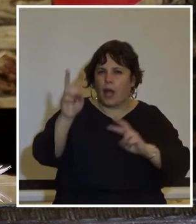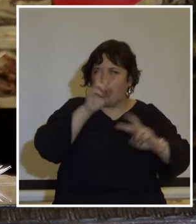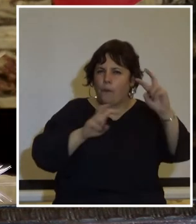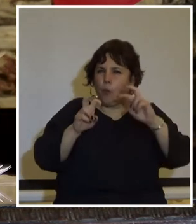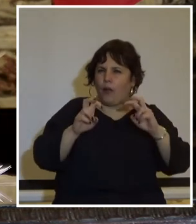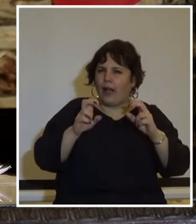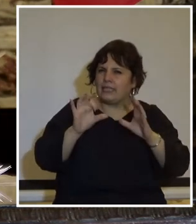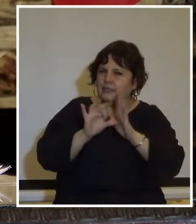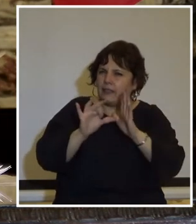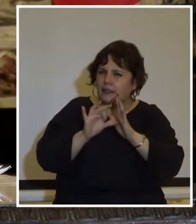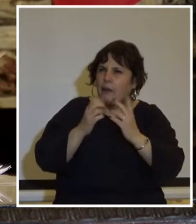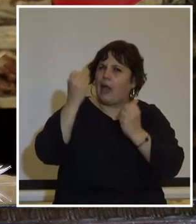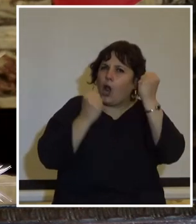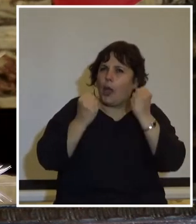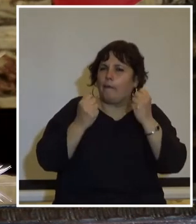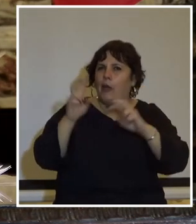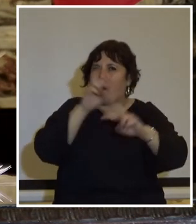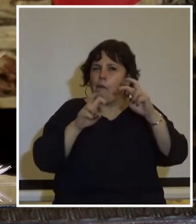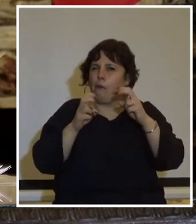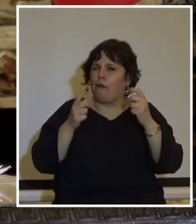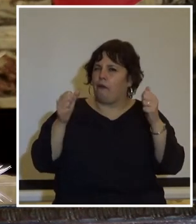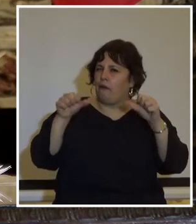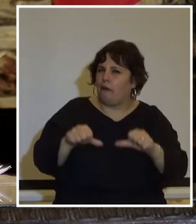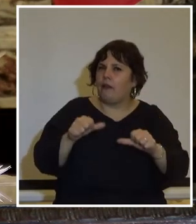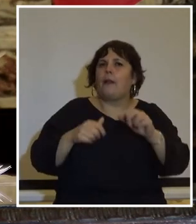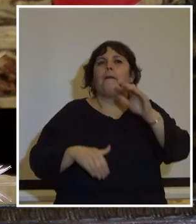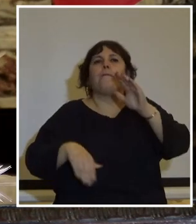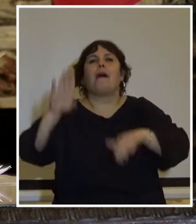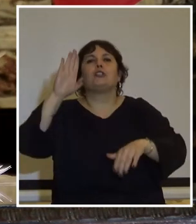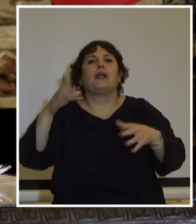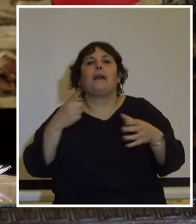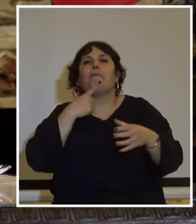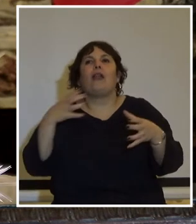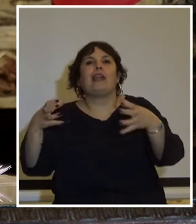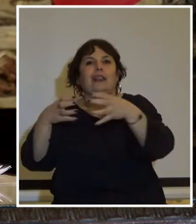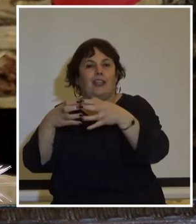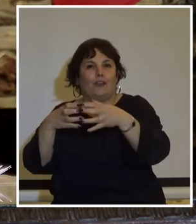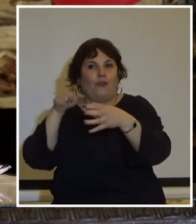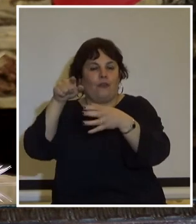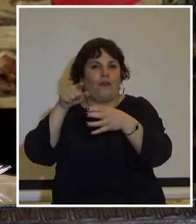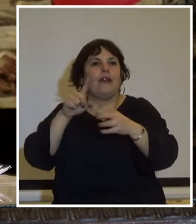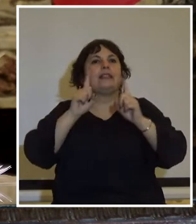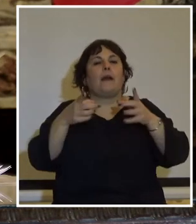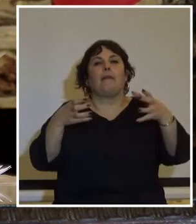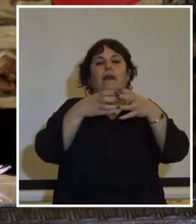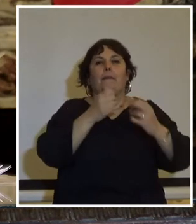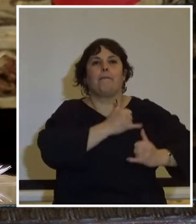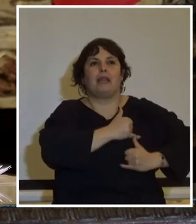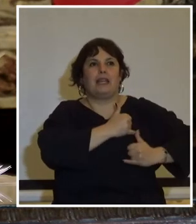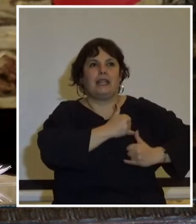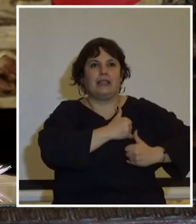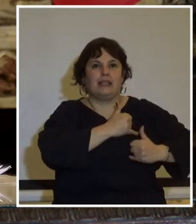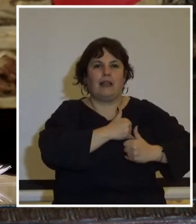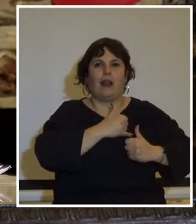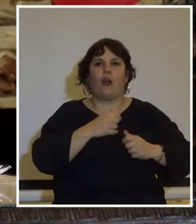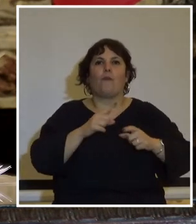democrática del poder económico representados por la mayoría de los políticos de la época y del aparato militar entrenando en sedes del